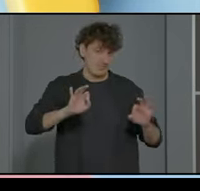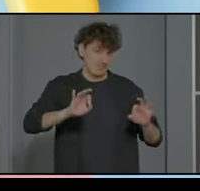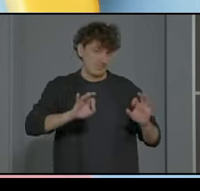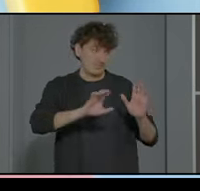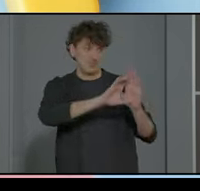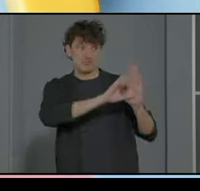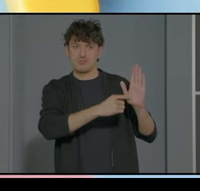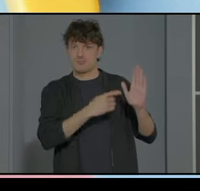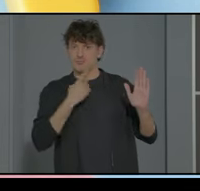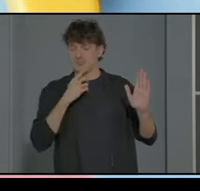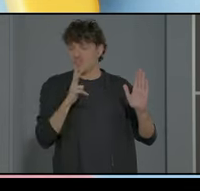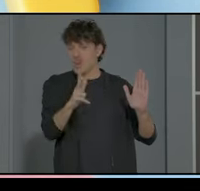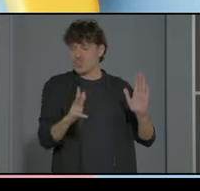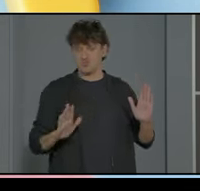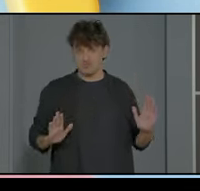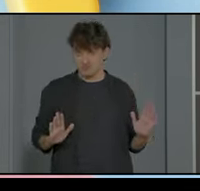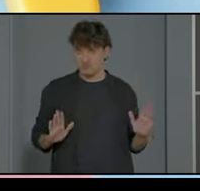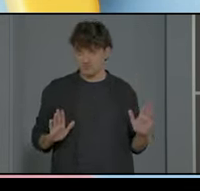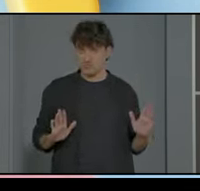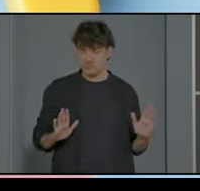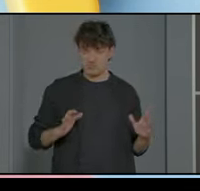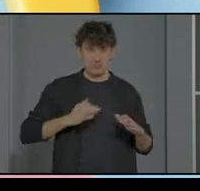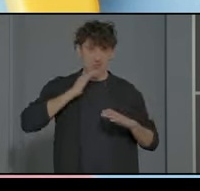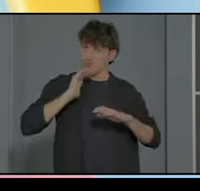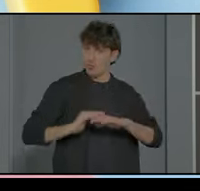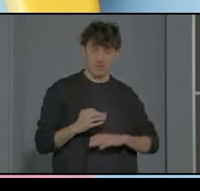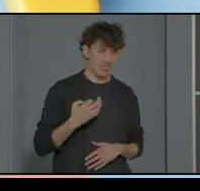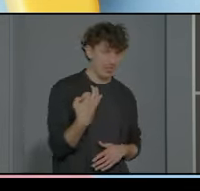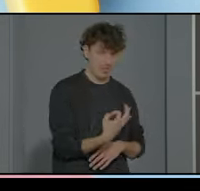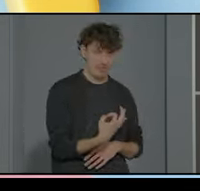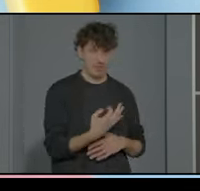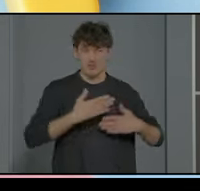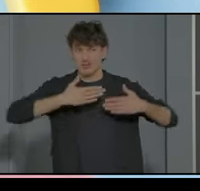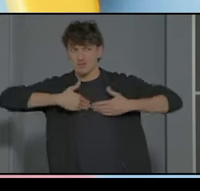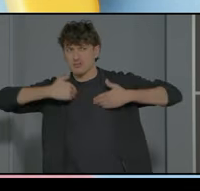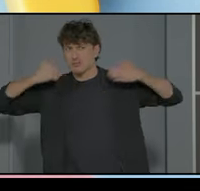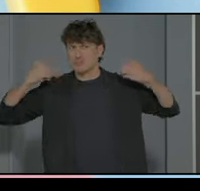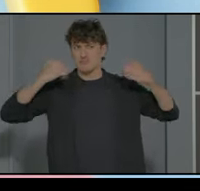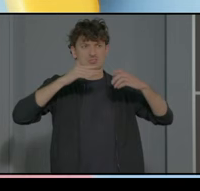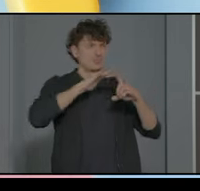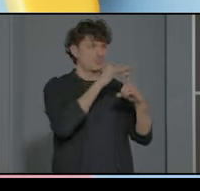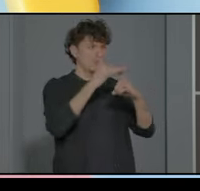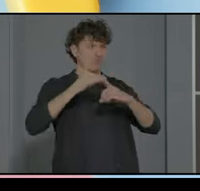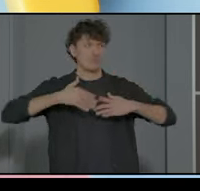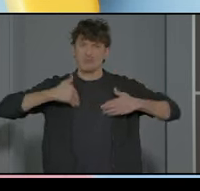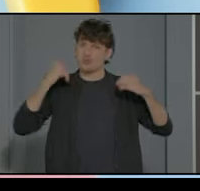obligados a que se cumpla en cualquiera de los escenarios que nos encontremos